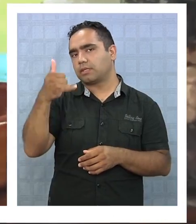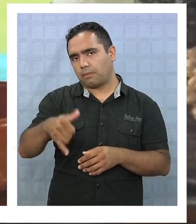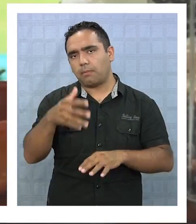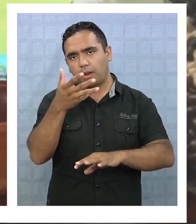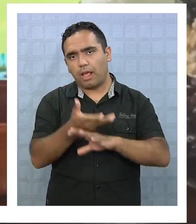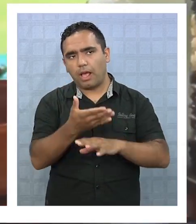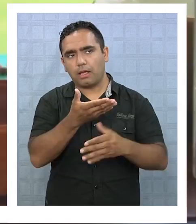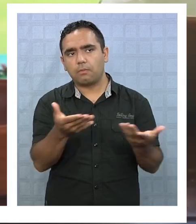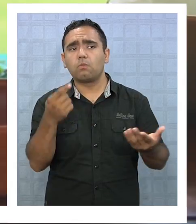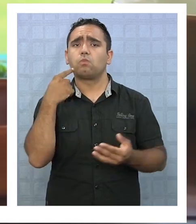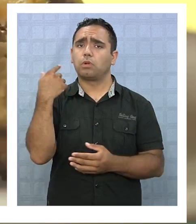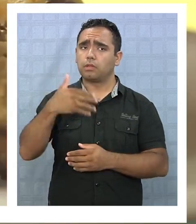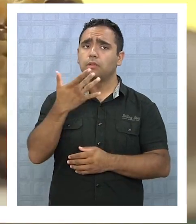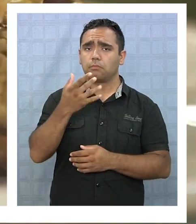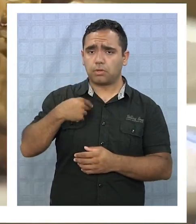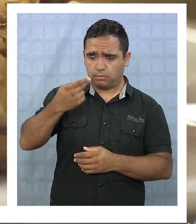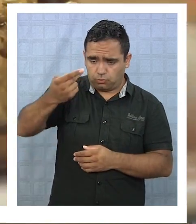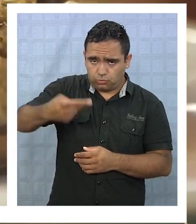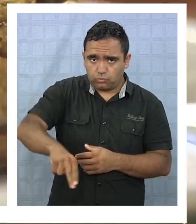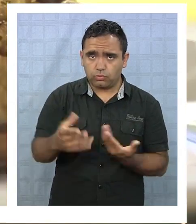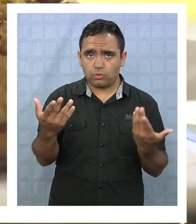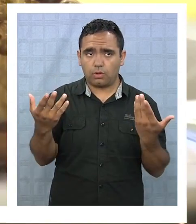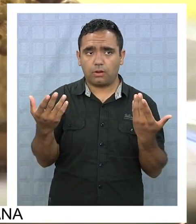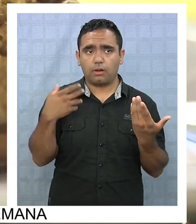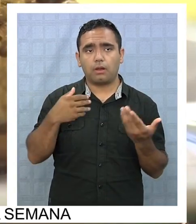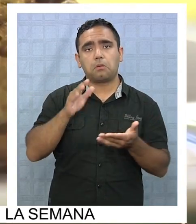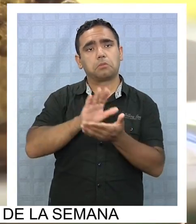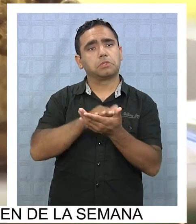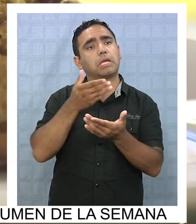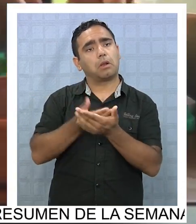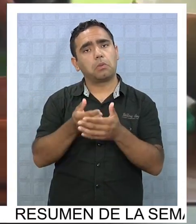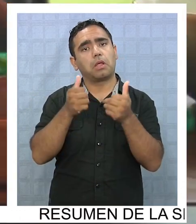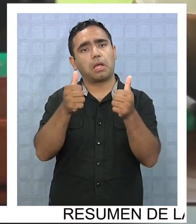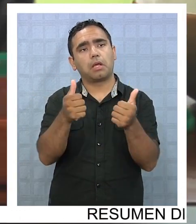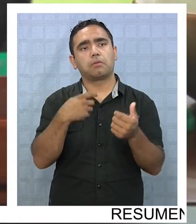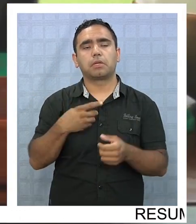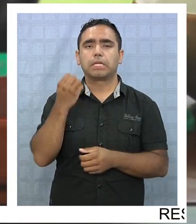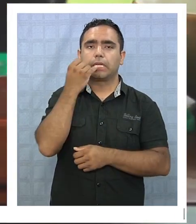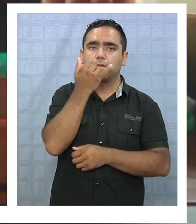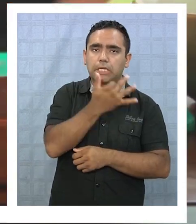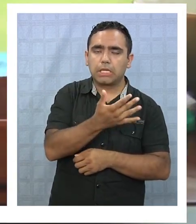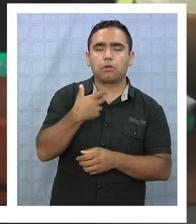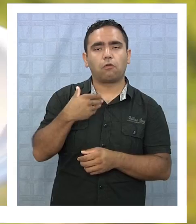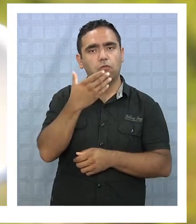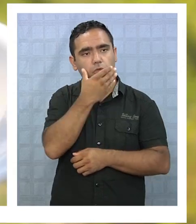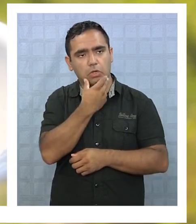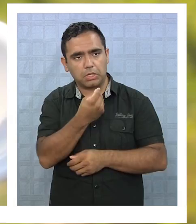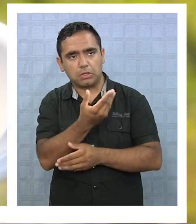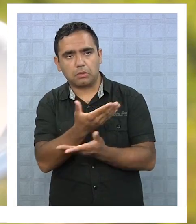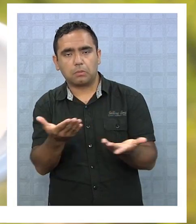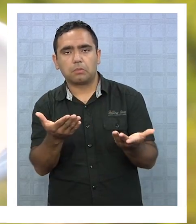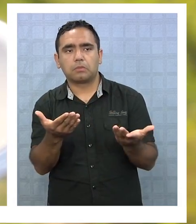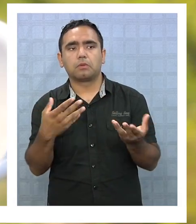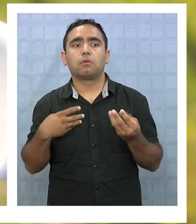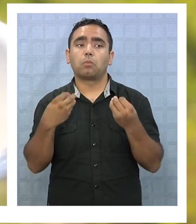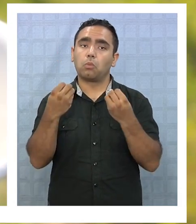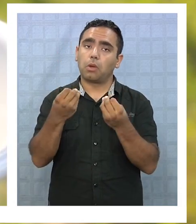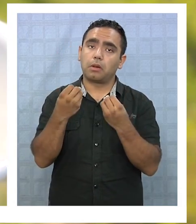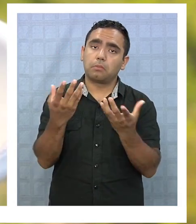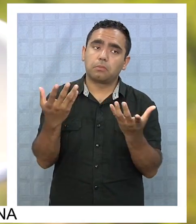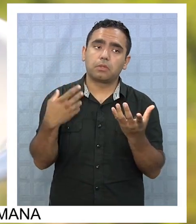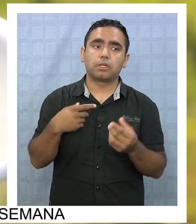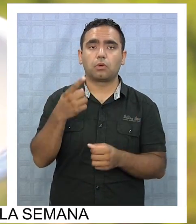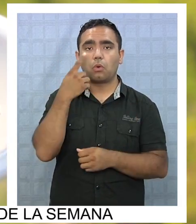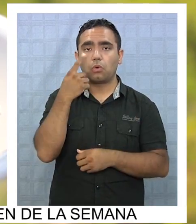Pensamos que es importante porque es un producto de la zona, es un producto súper saludable, exquisito, lindo. Y bueno, ya